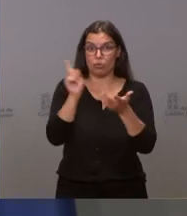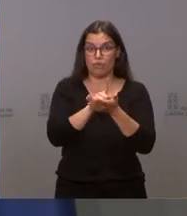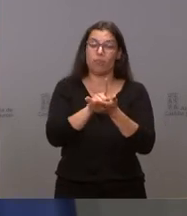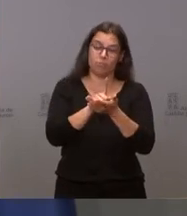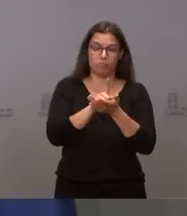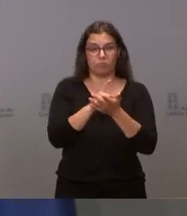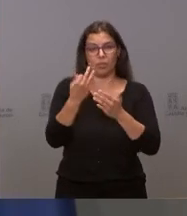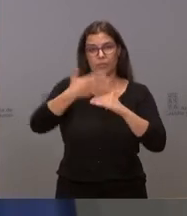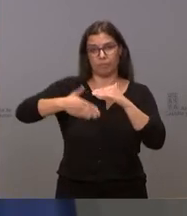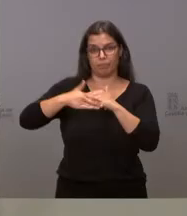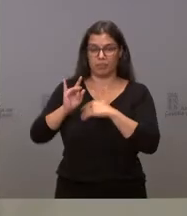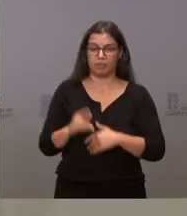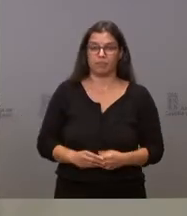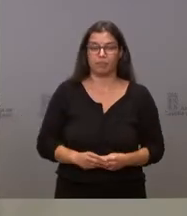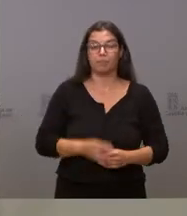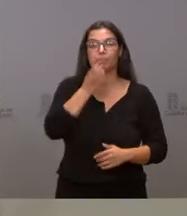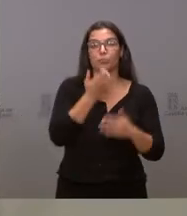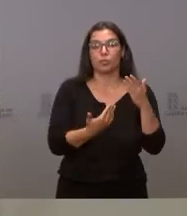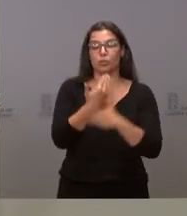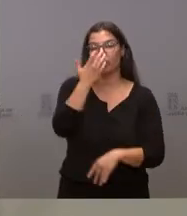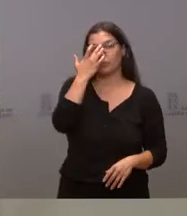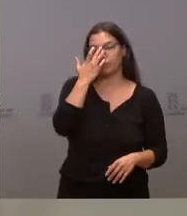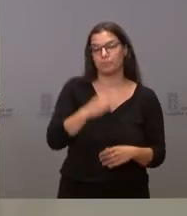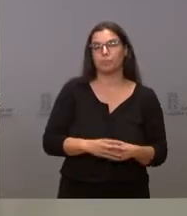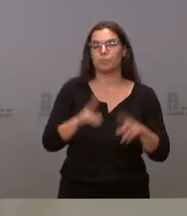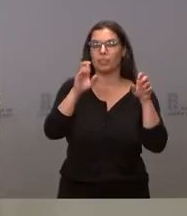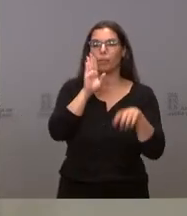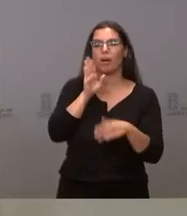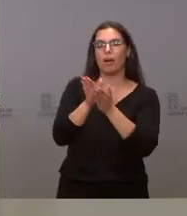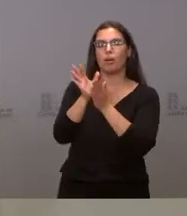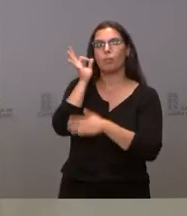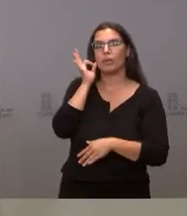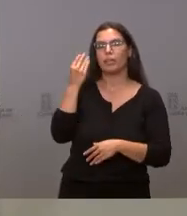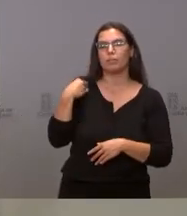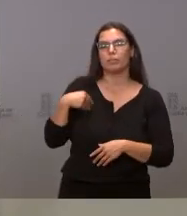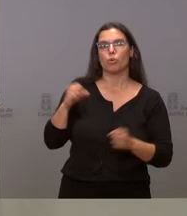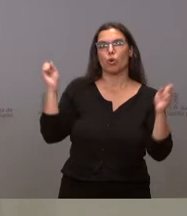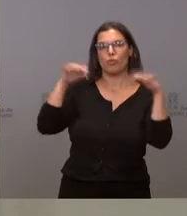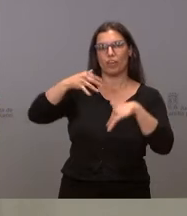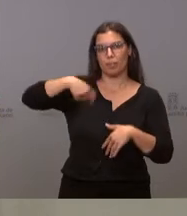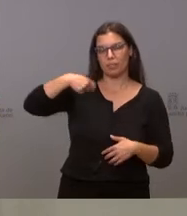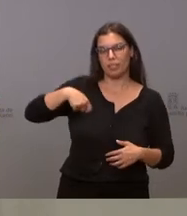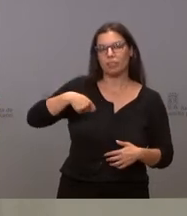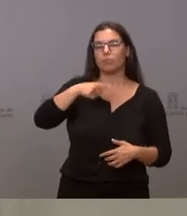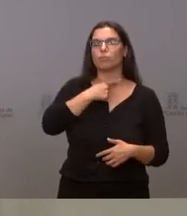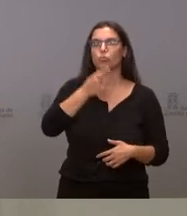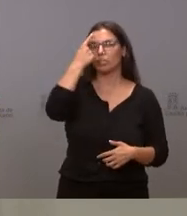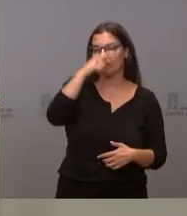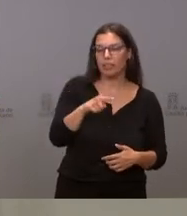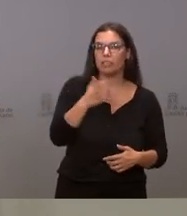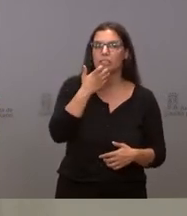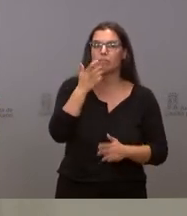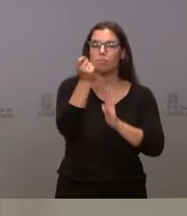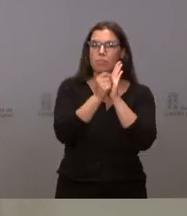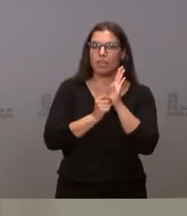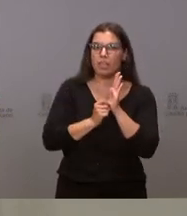que plantearse otras medidas. Buenos días. Ahondando en la pregunta de mi compañera sobre la conferencia de presidentes, me gustaría saber si las